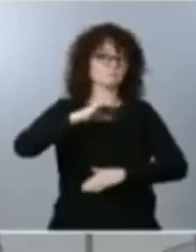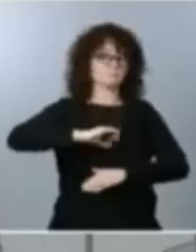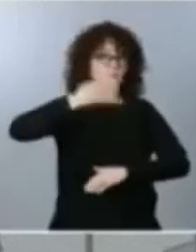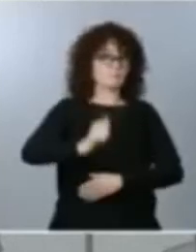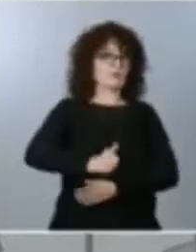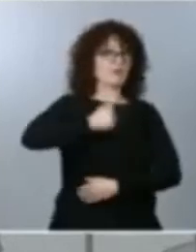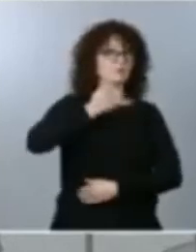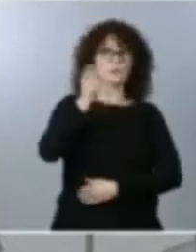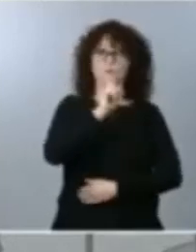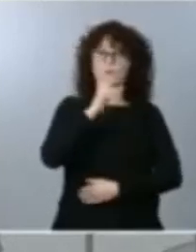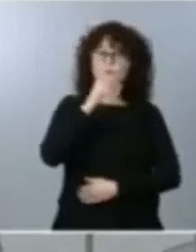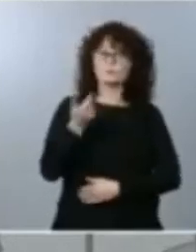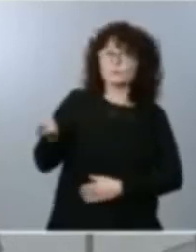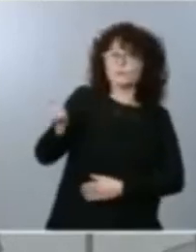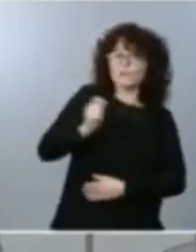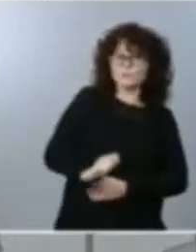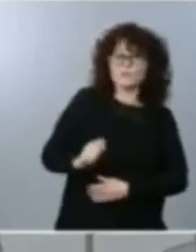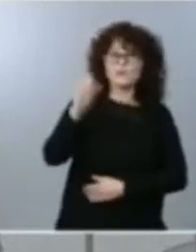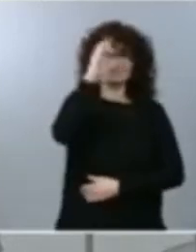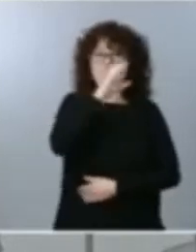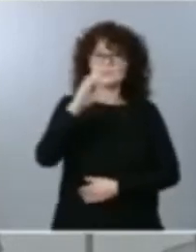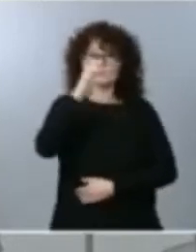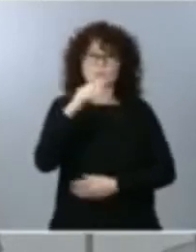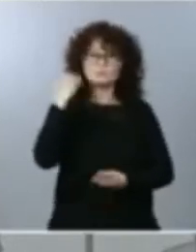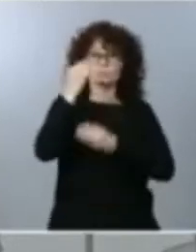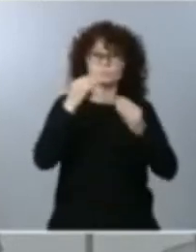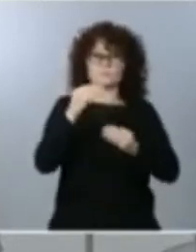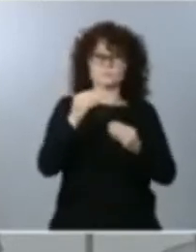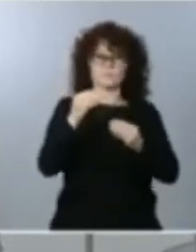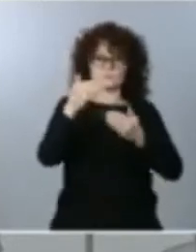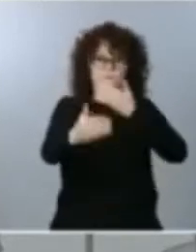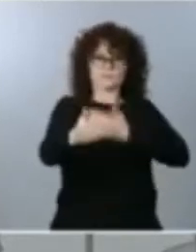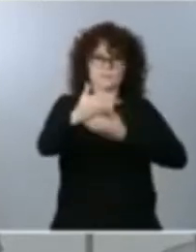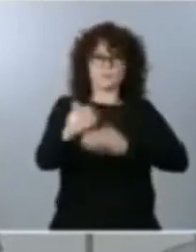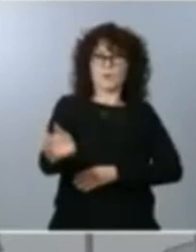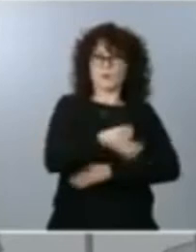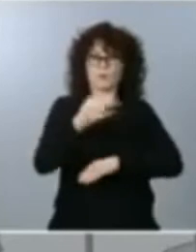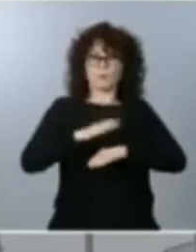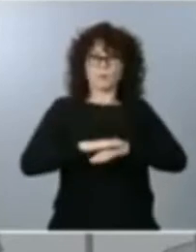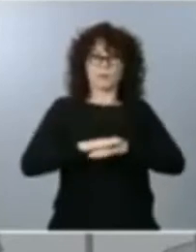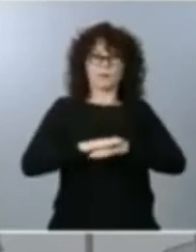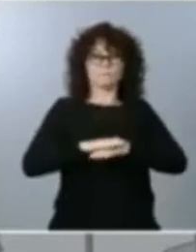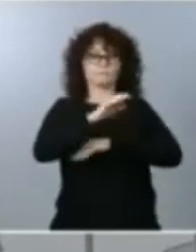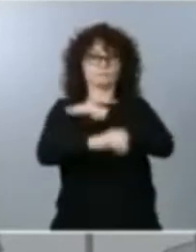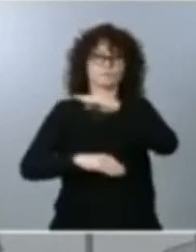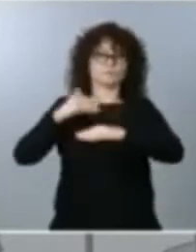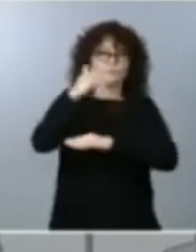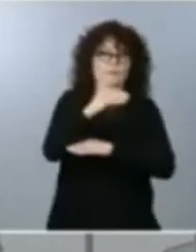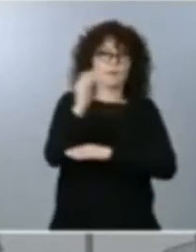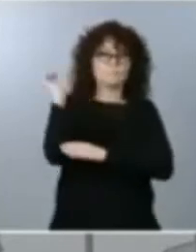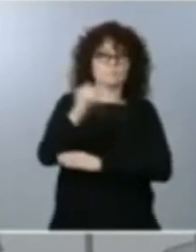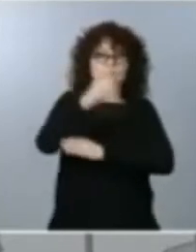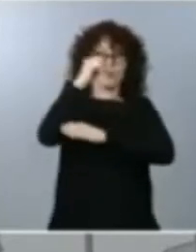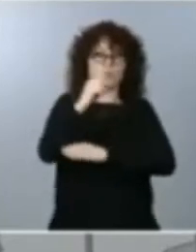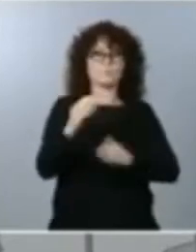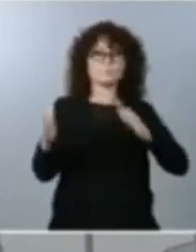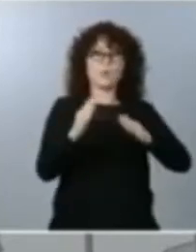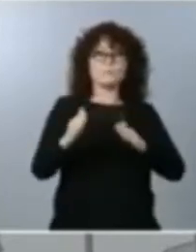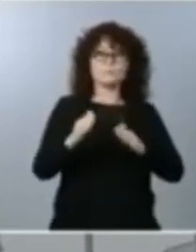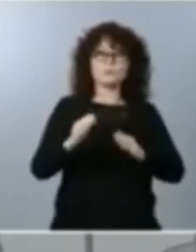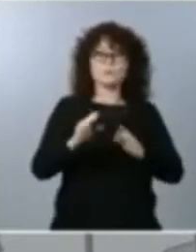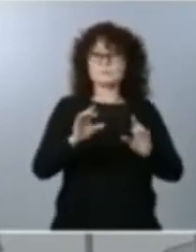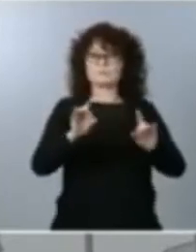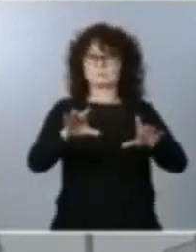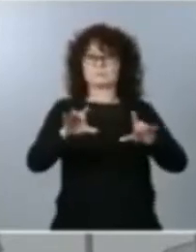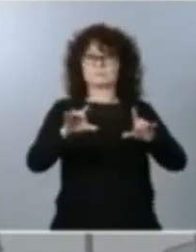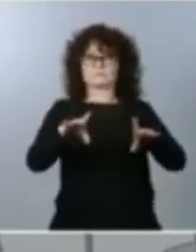profesionales sanitarios consideran adecuado para superar la etapa más crítica de la pandemia. Estamos en la senda adecuada para doblegar la